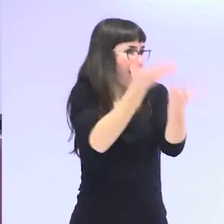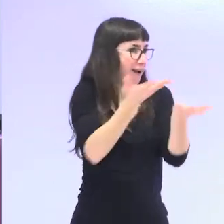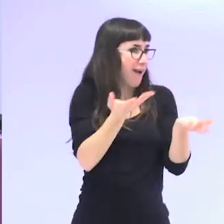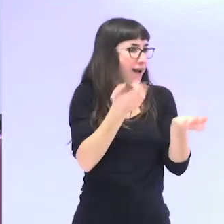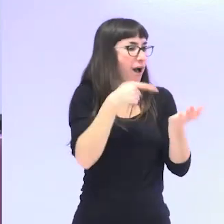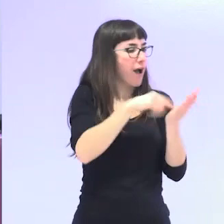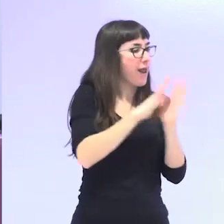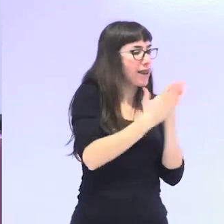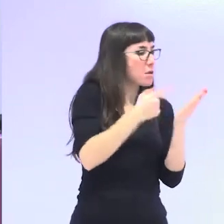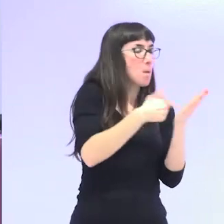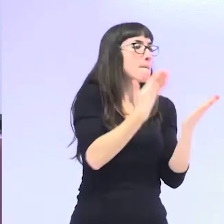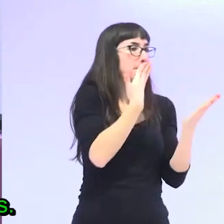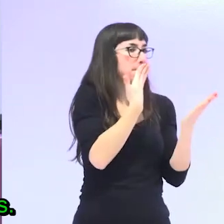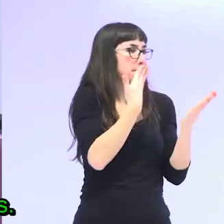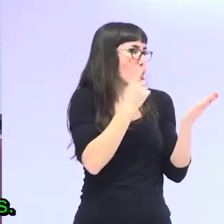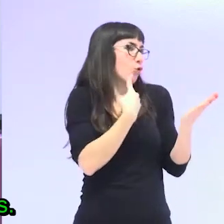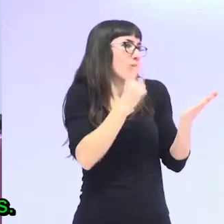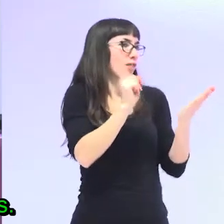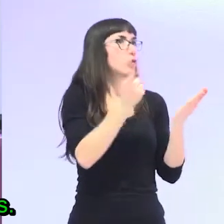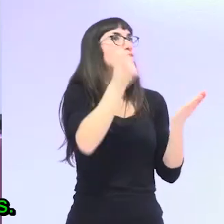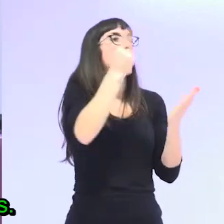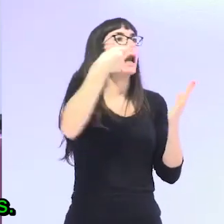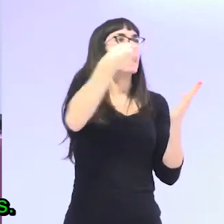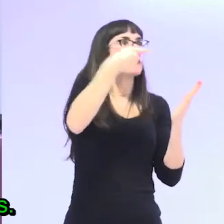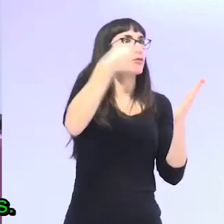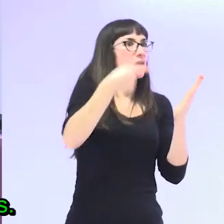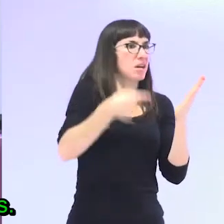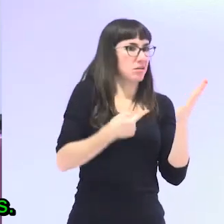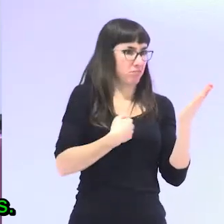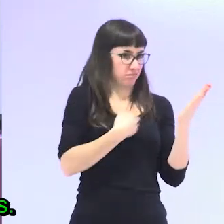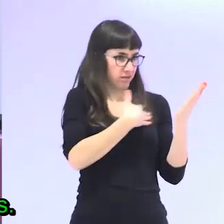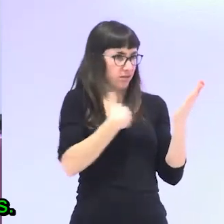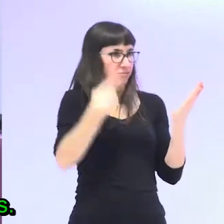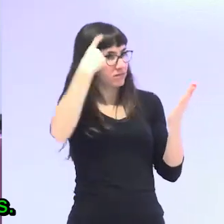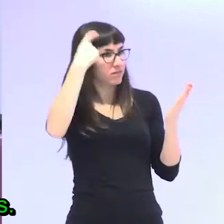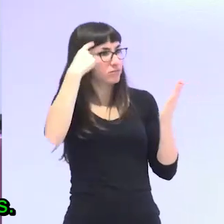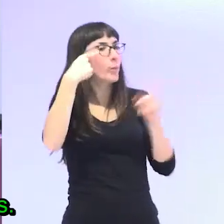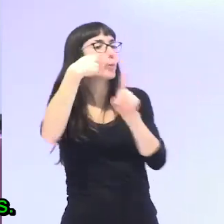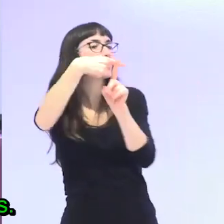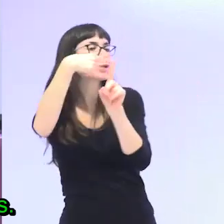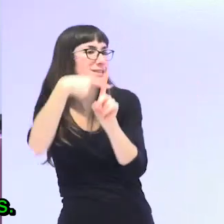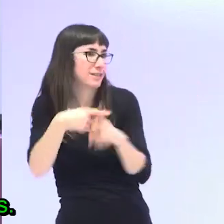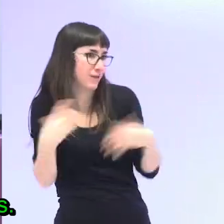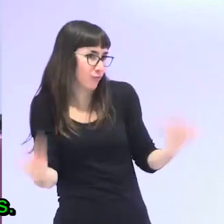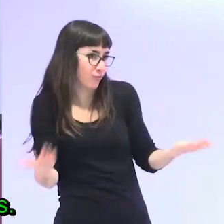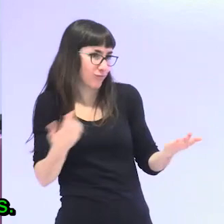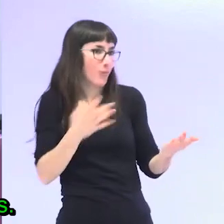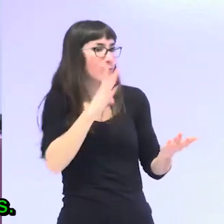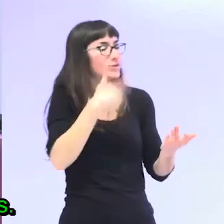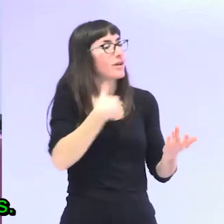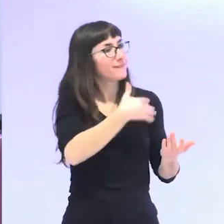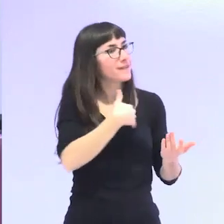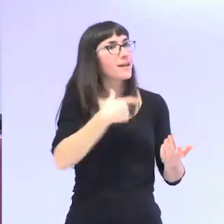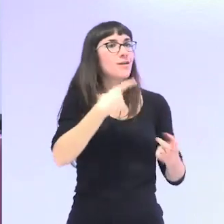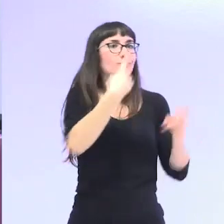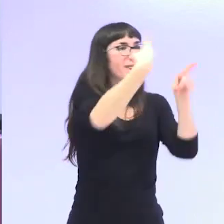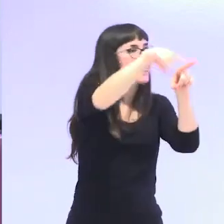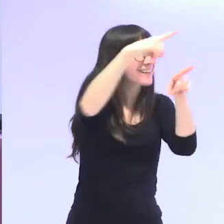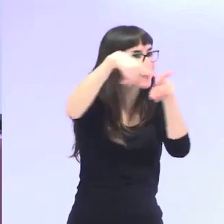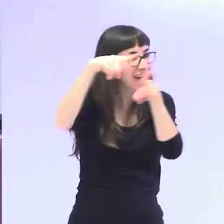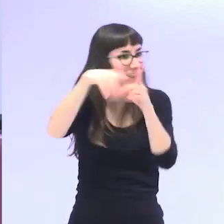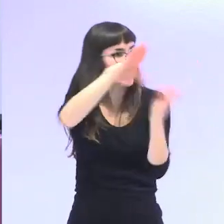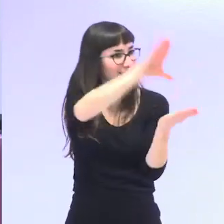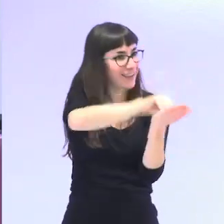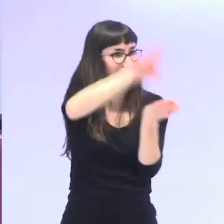aparecían en los estudios. Por eso, yo también quería visibilizar una mayor heterogeneidad de las mujeres. Es decir, no